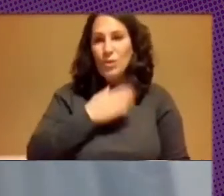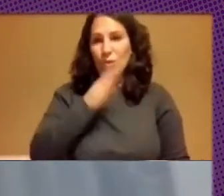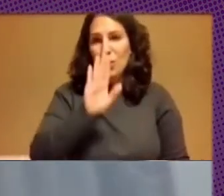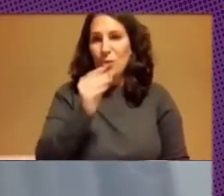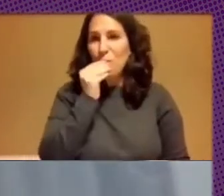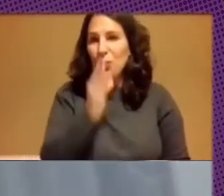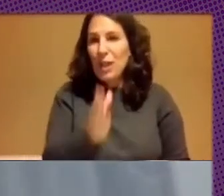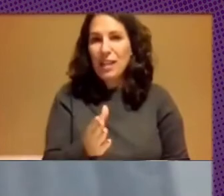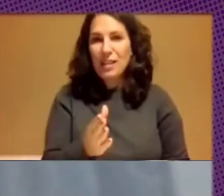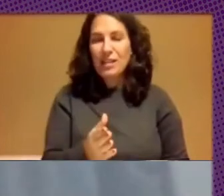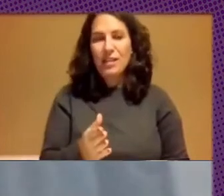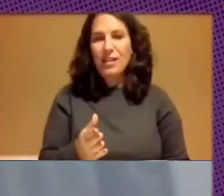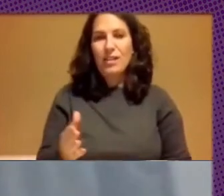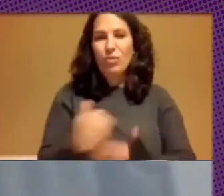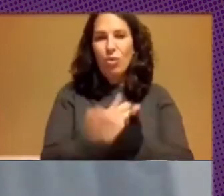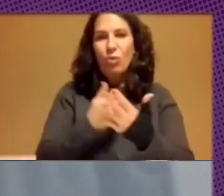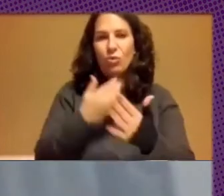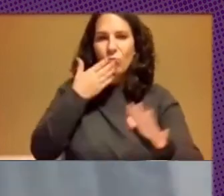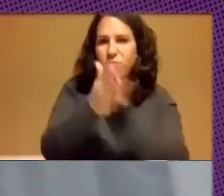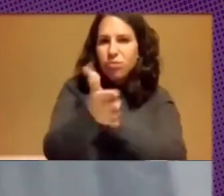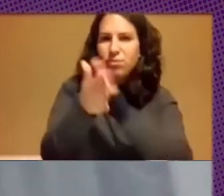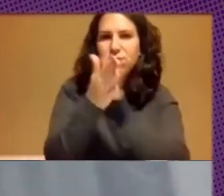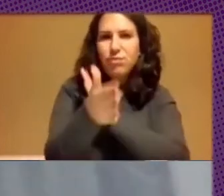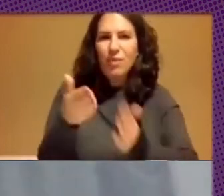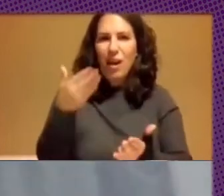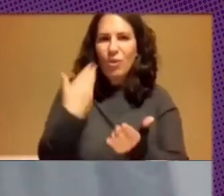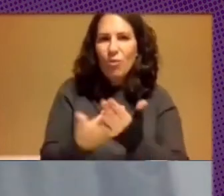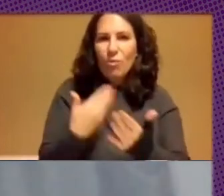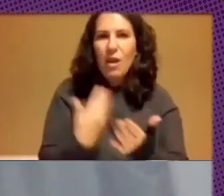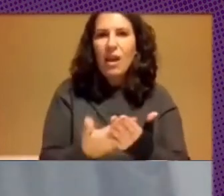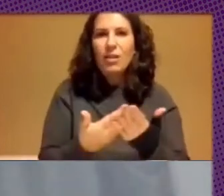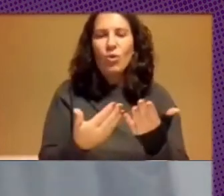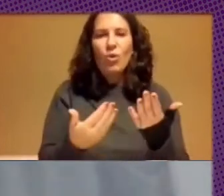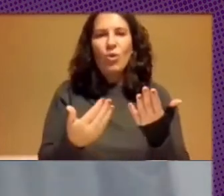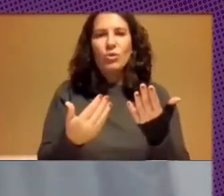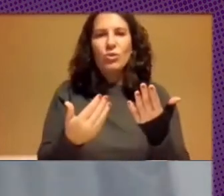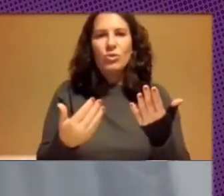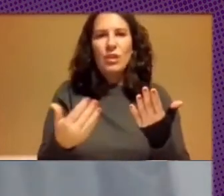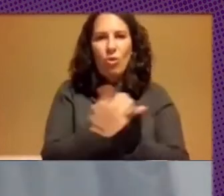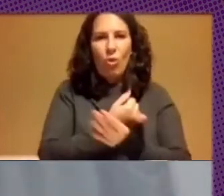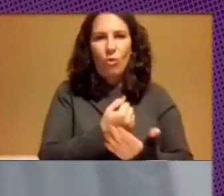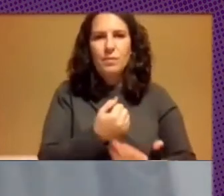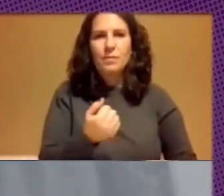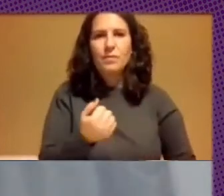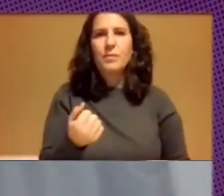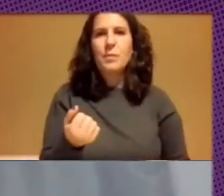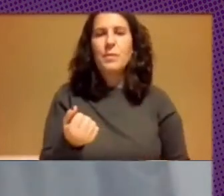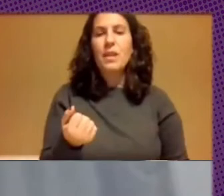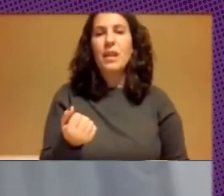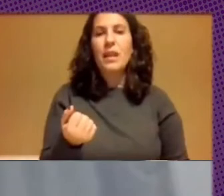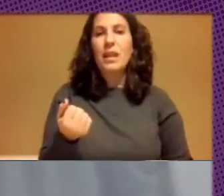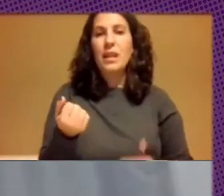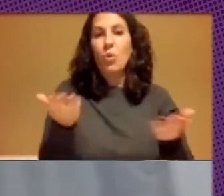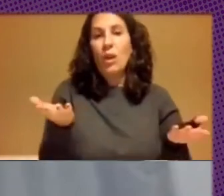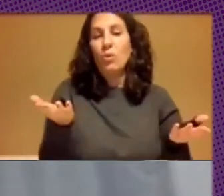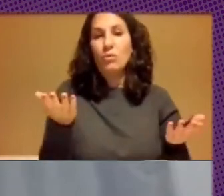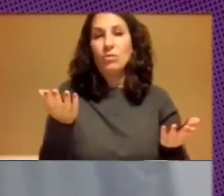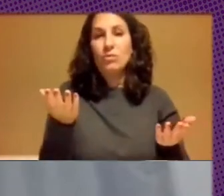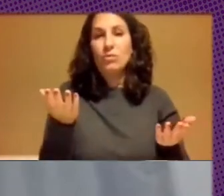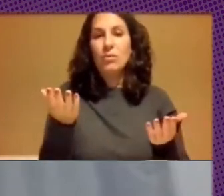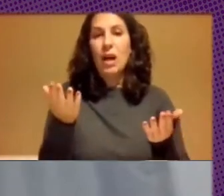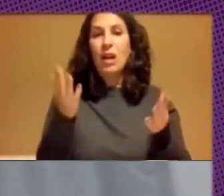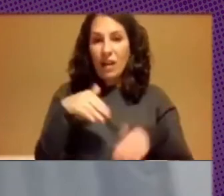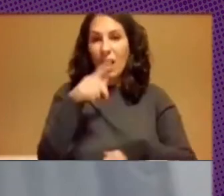matábamos con argumentos por todos lados, y bueno, y lo